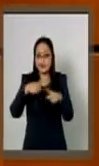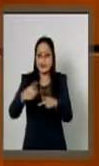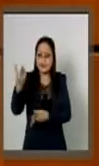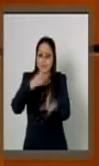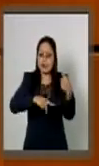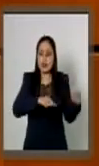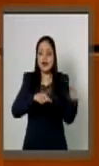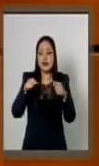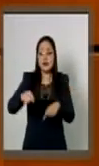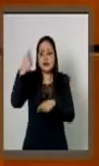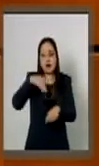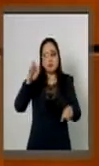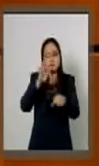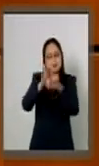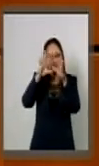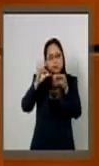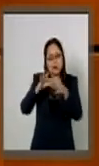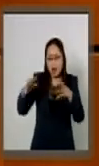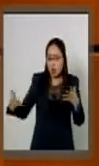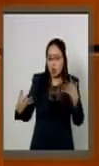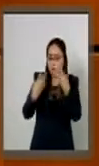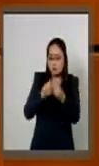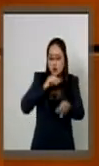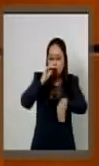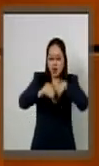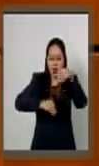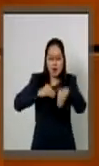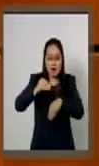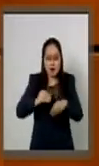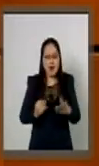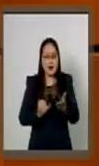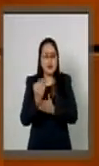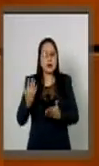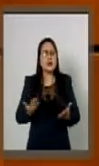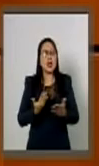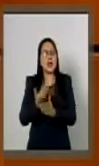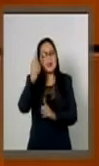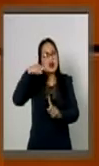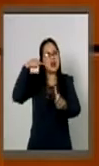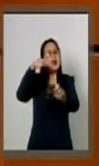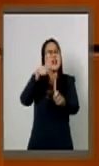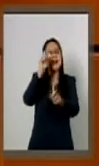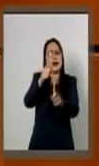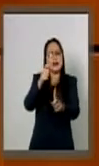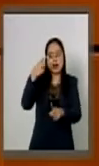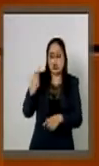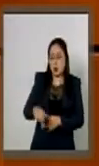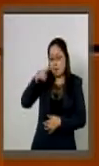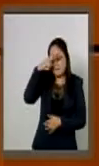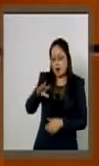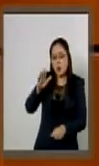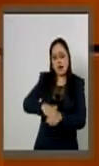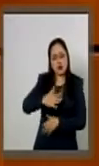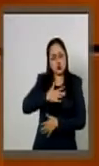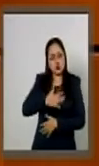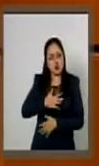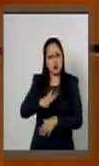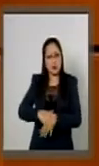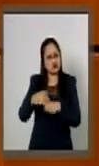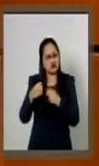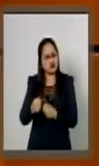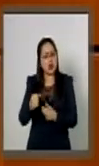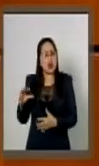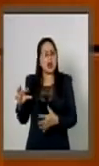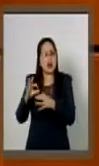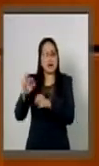nos acompañaron para construir este dictamen con el único fin de hacer un México más justo, más fuerte y una